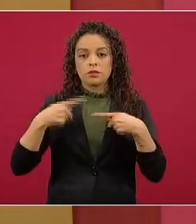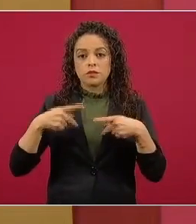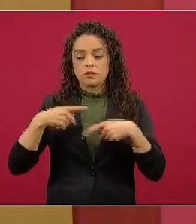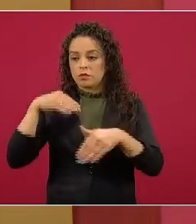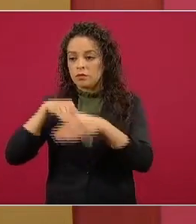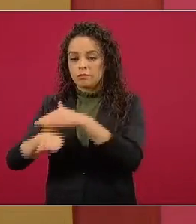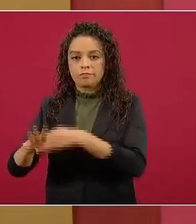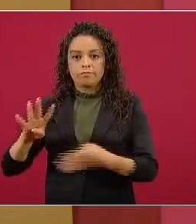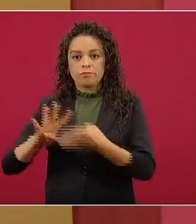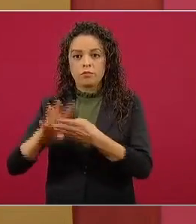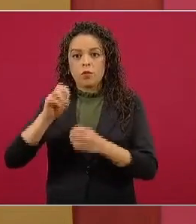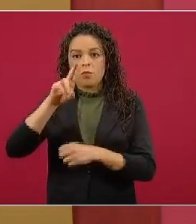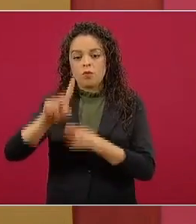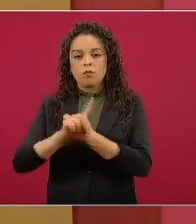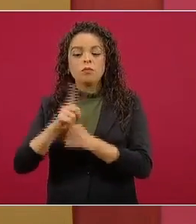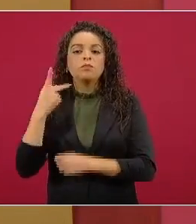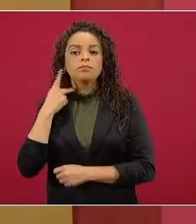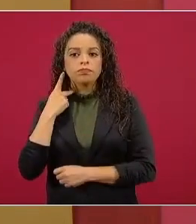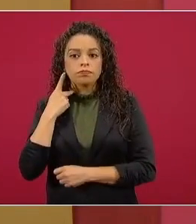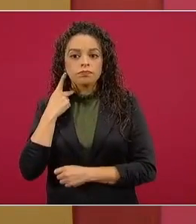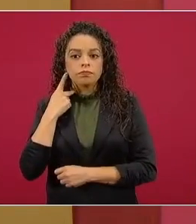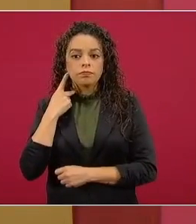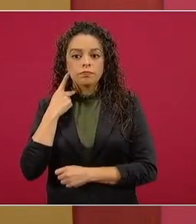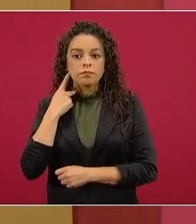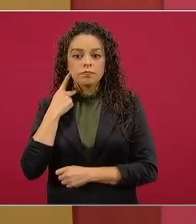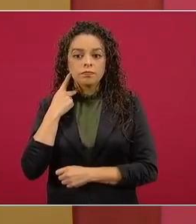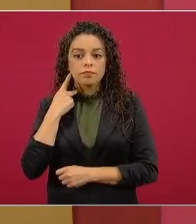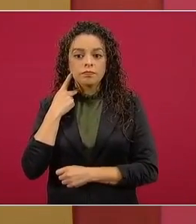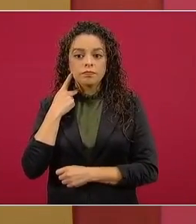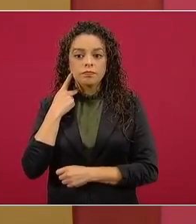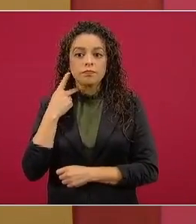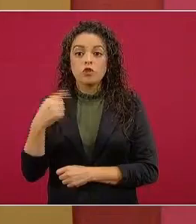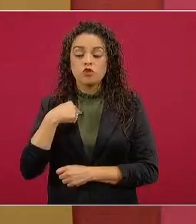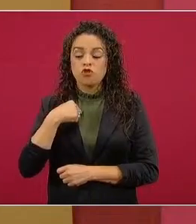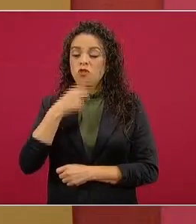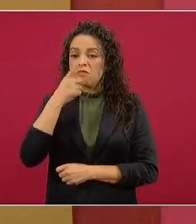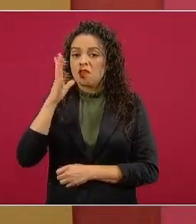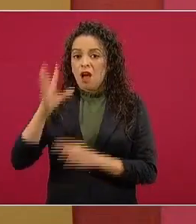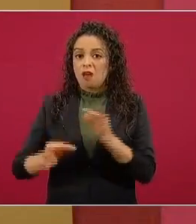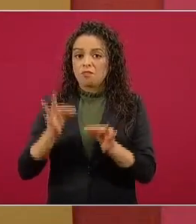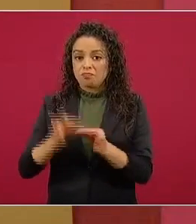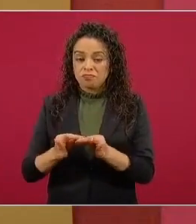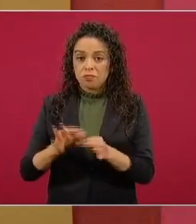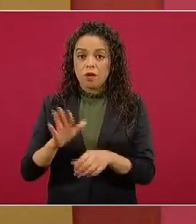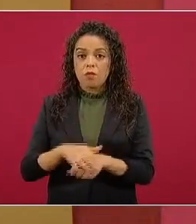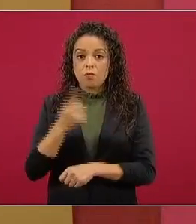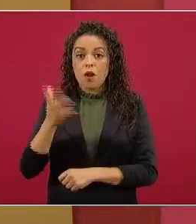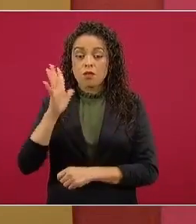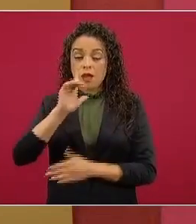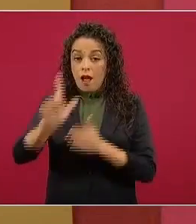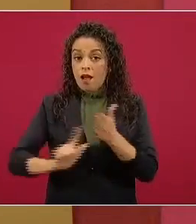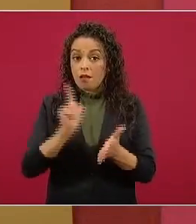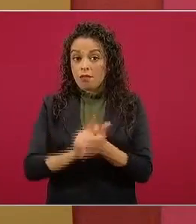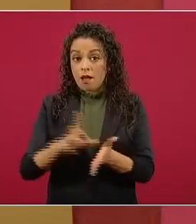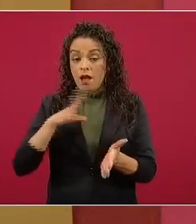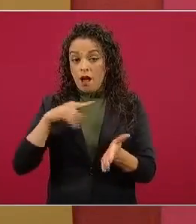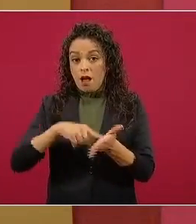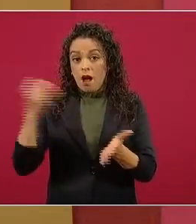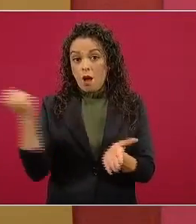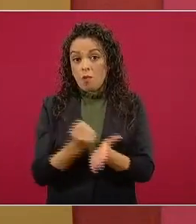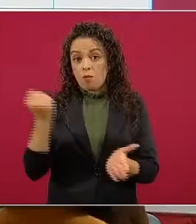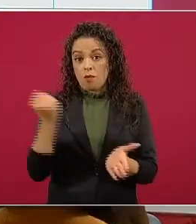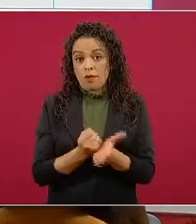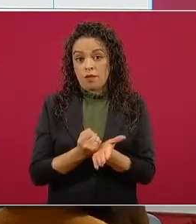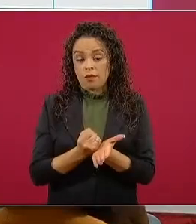hemos avanzado muchísimo yo lo doy como cumplido porque ya está incluso la ley aprobada